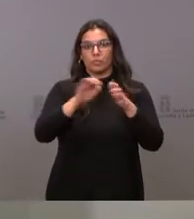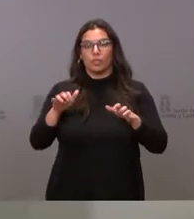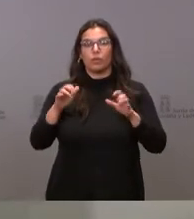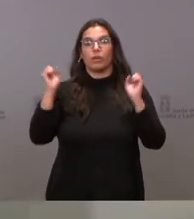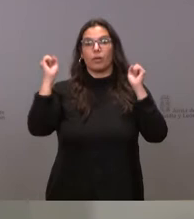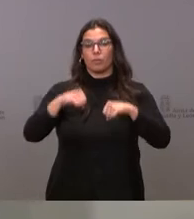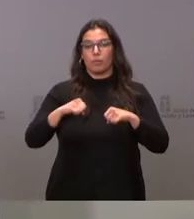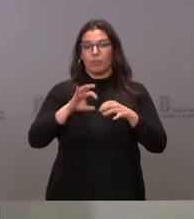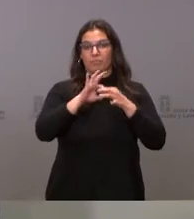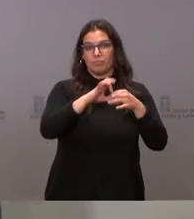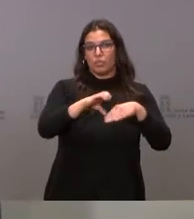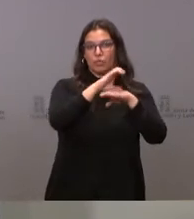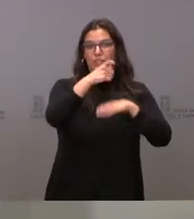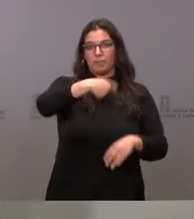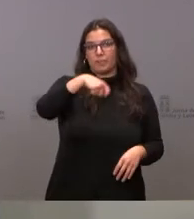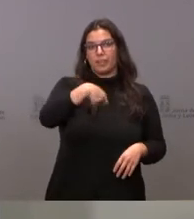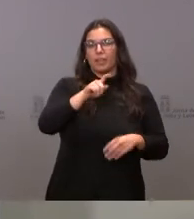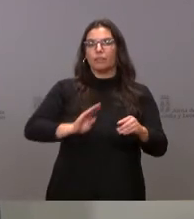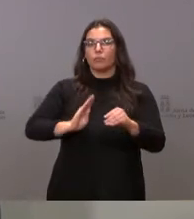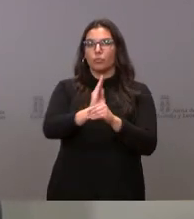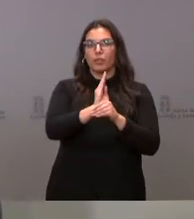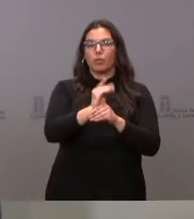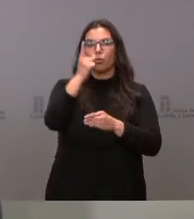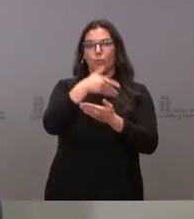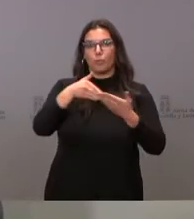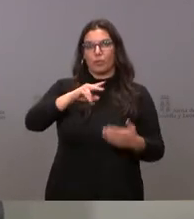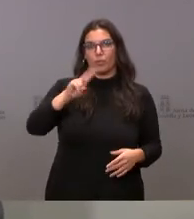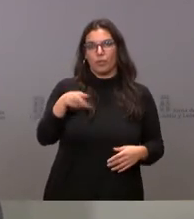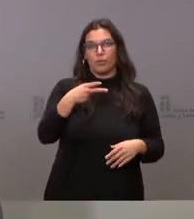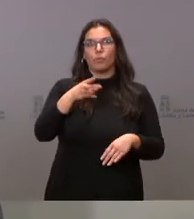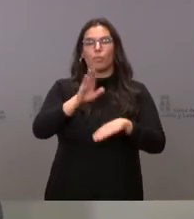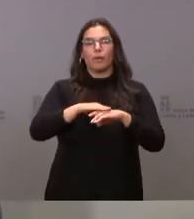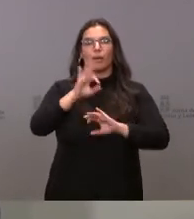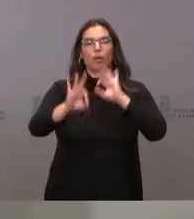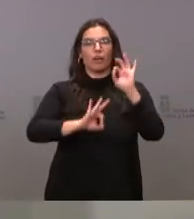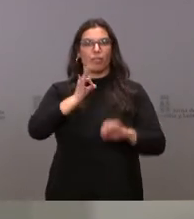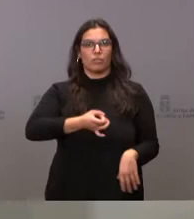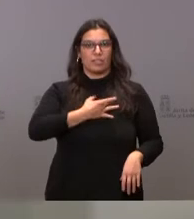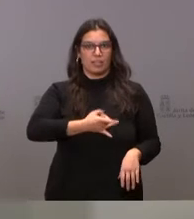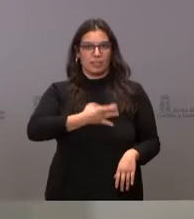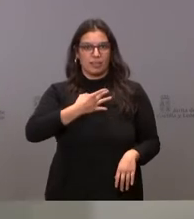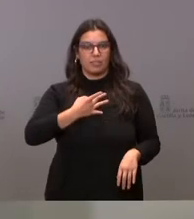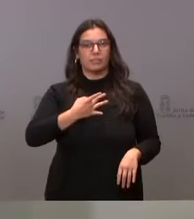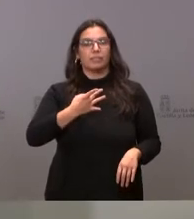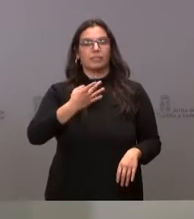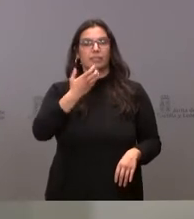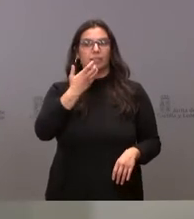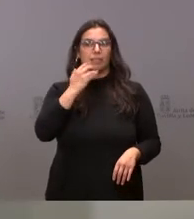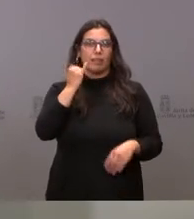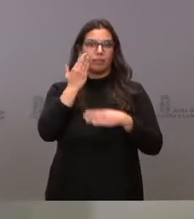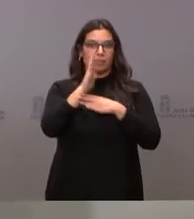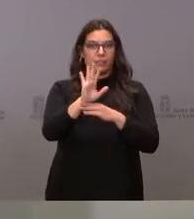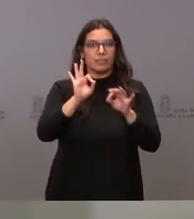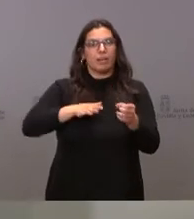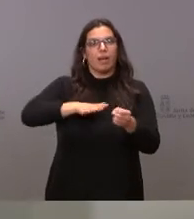Consejería de Presidencia una subvención de un millón de euros para las organizaciones sindicales con representación en el